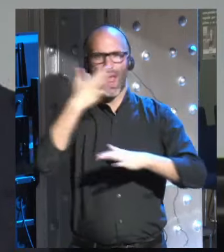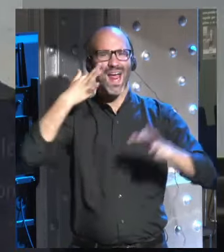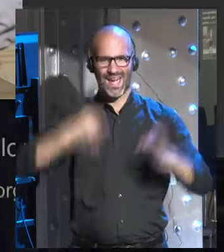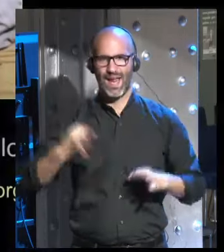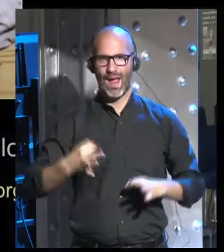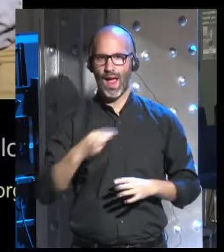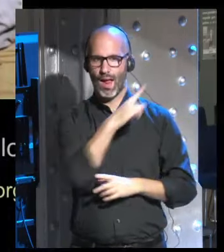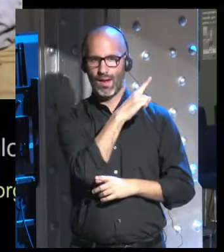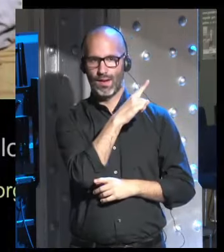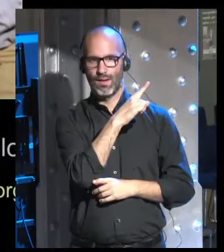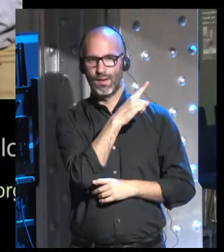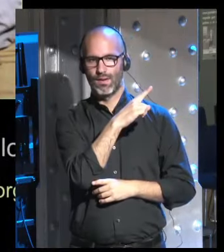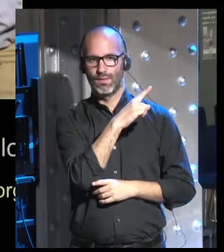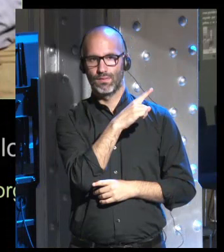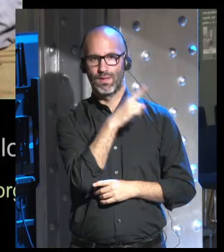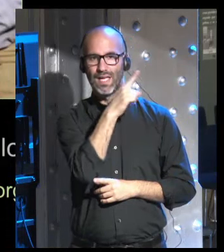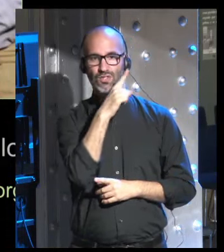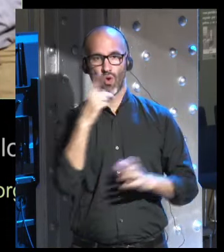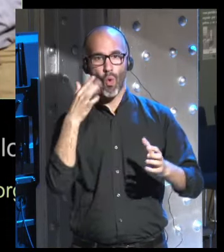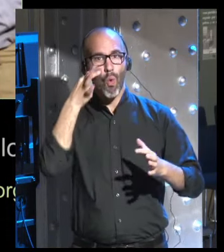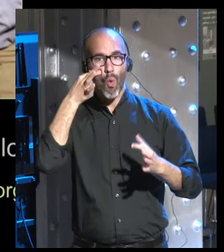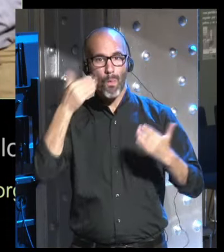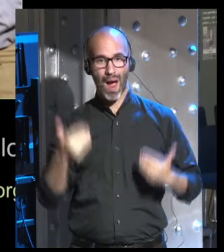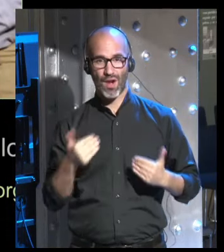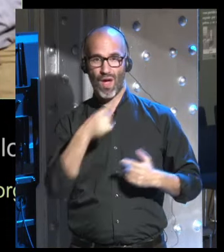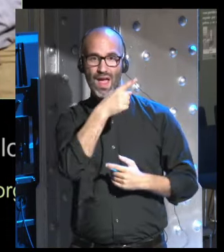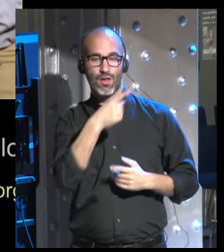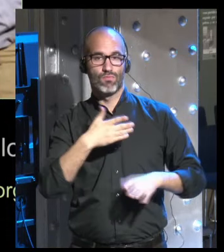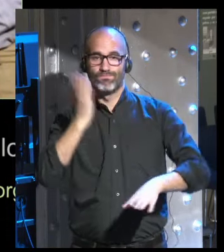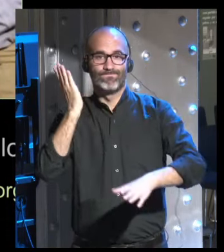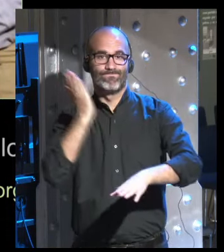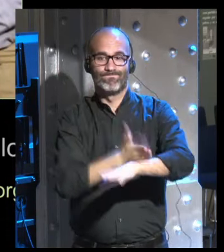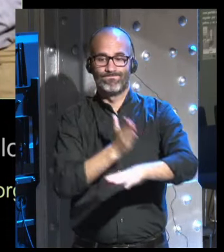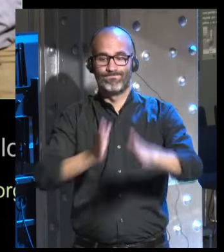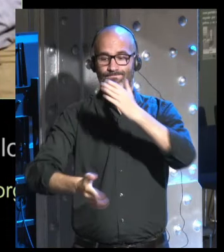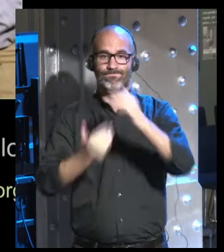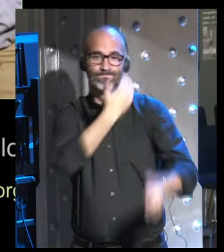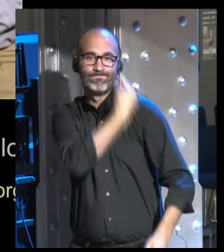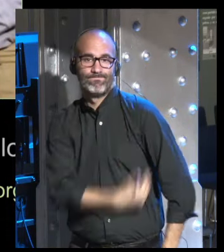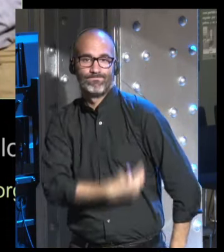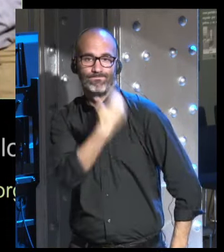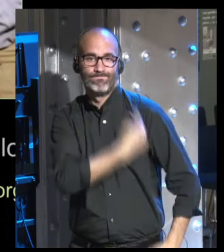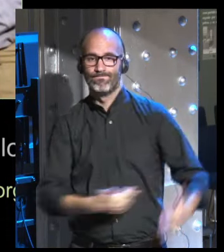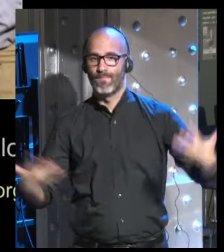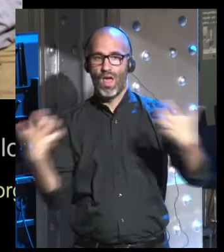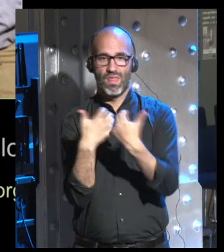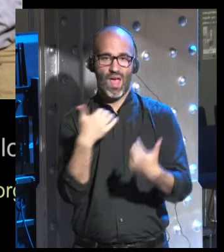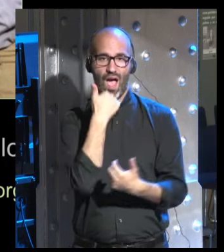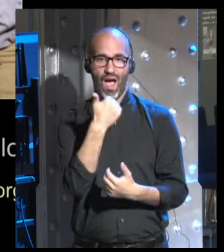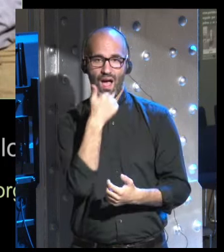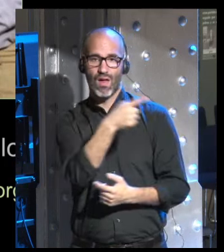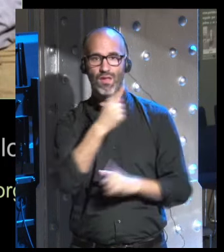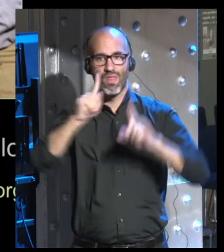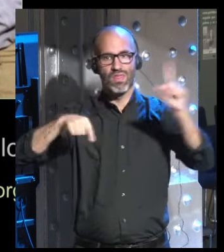de seres humanos que han perdido sus extremidades en accidentes y que han recibido